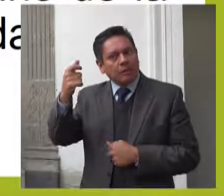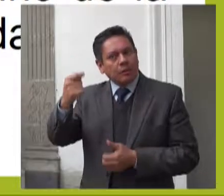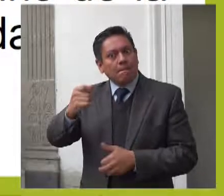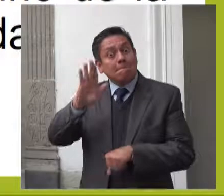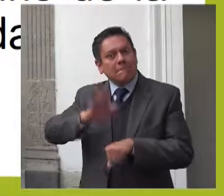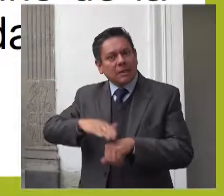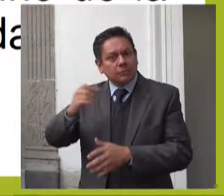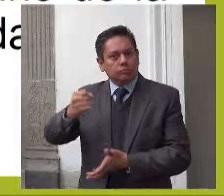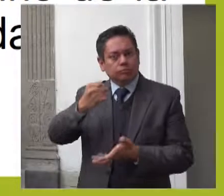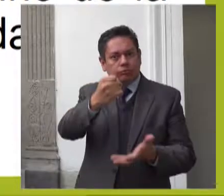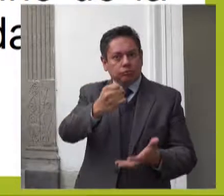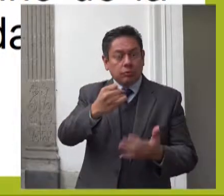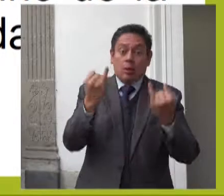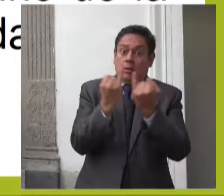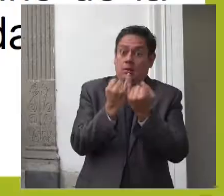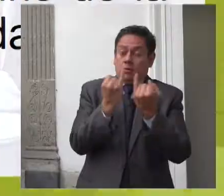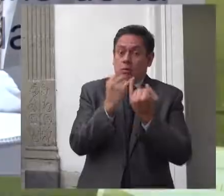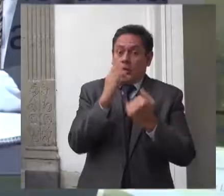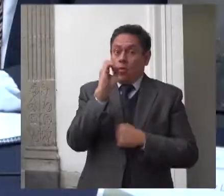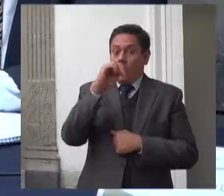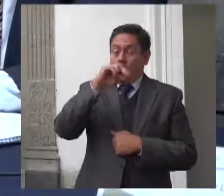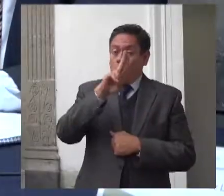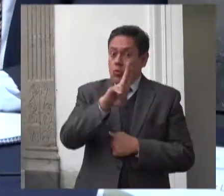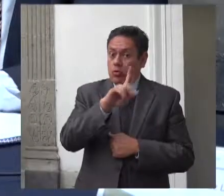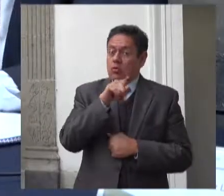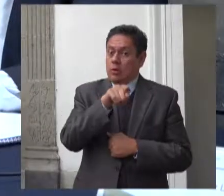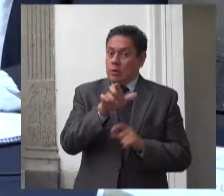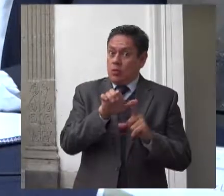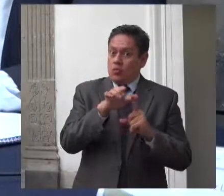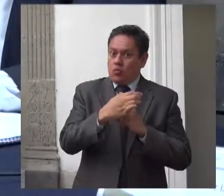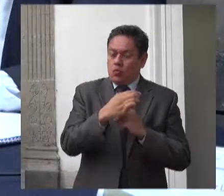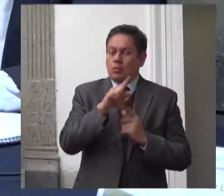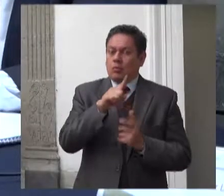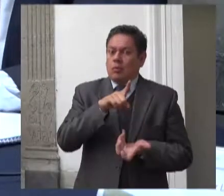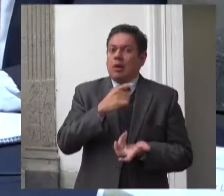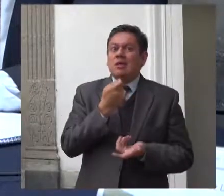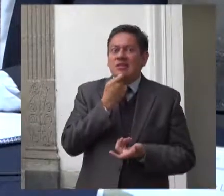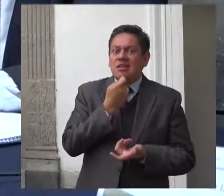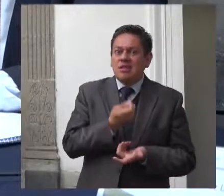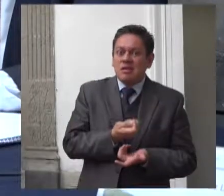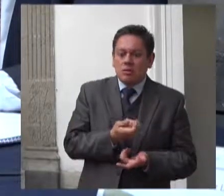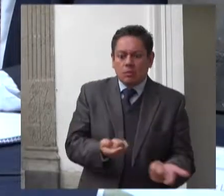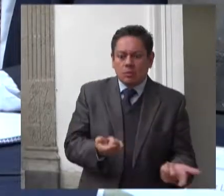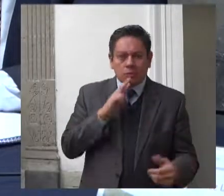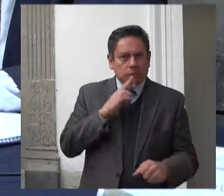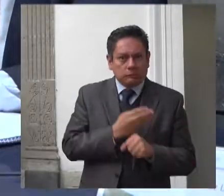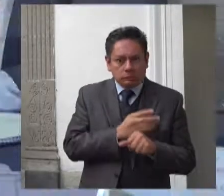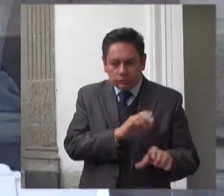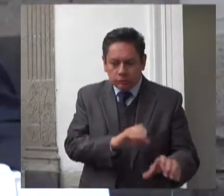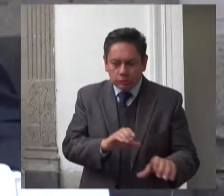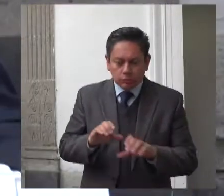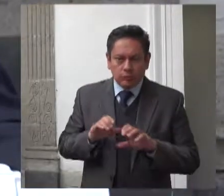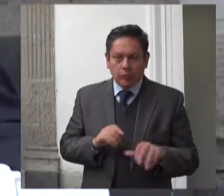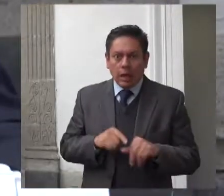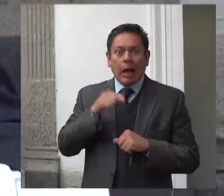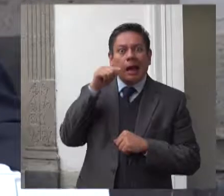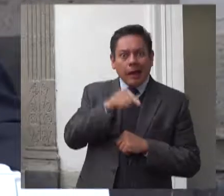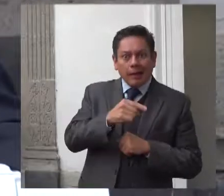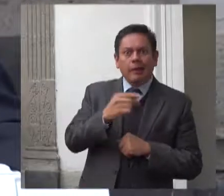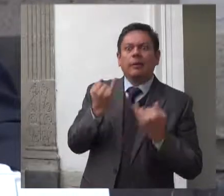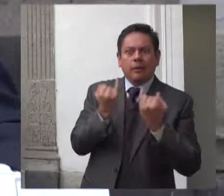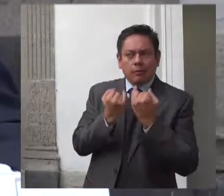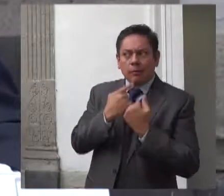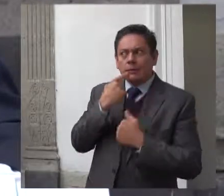de la organización de las naciones unidas el derecho a vivir en condiciones de bienestar y a un sano desarrollo